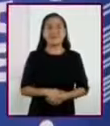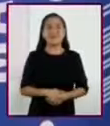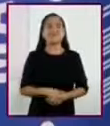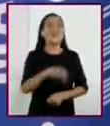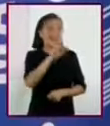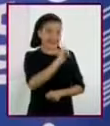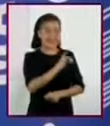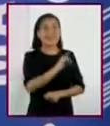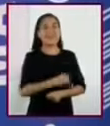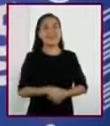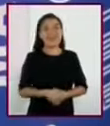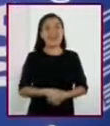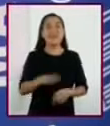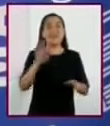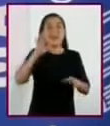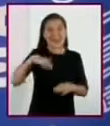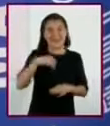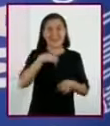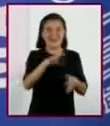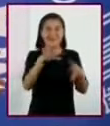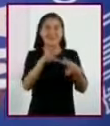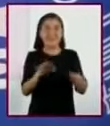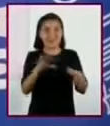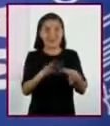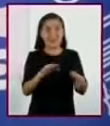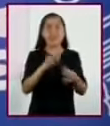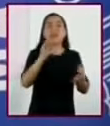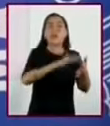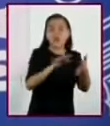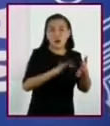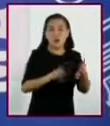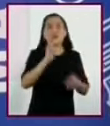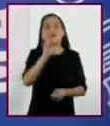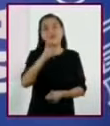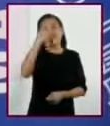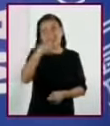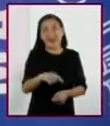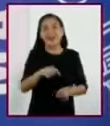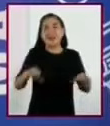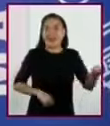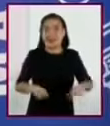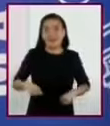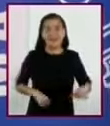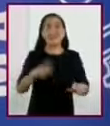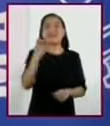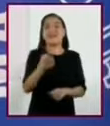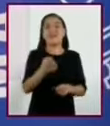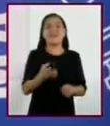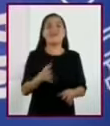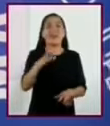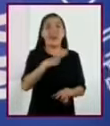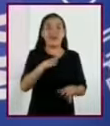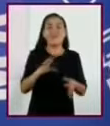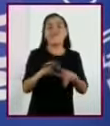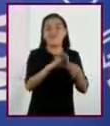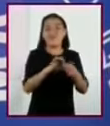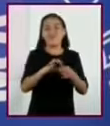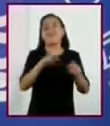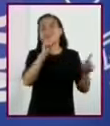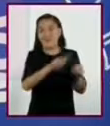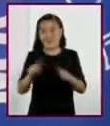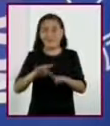Sí, como dije hace un momento, la lectura es una actividad que involucra muchas otras actividades.